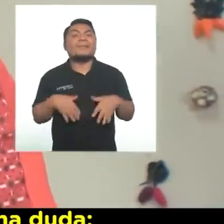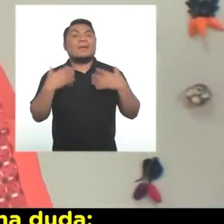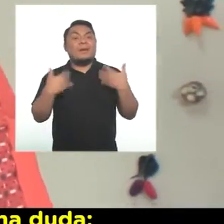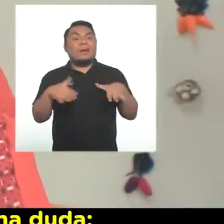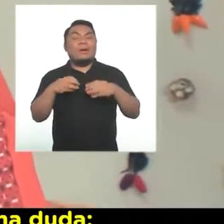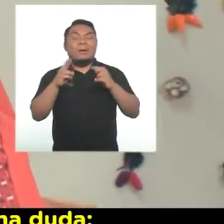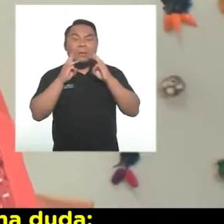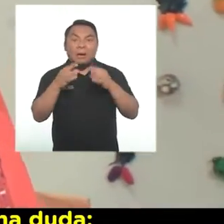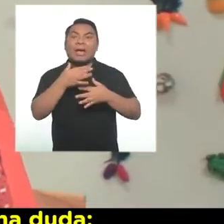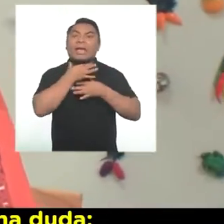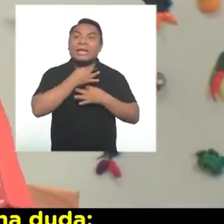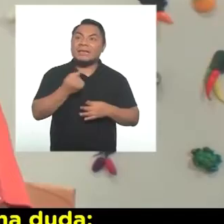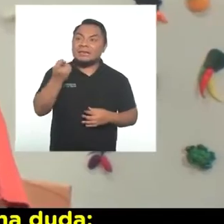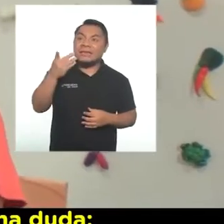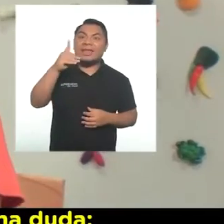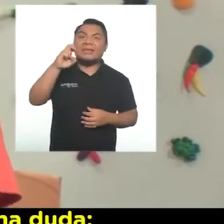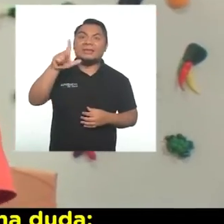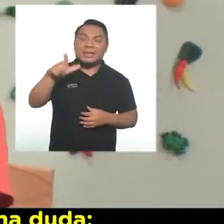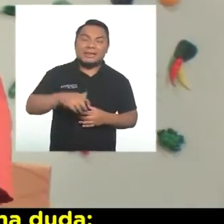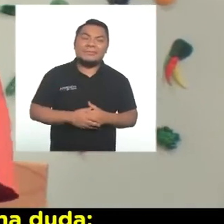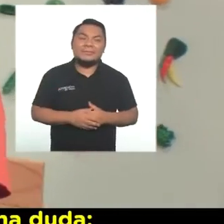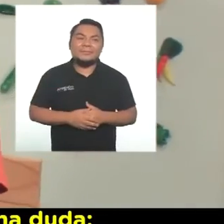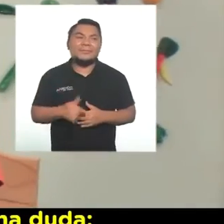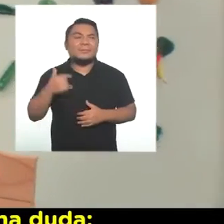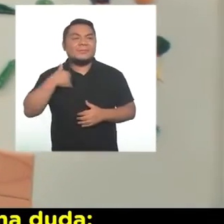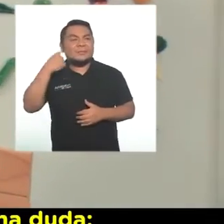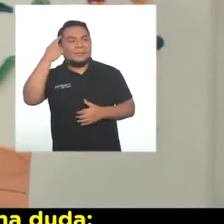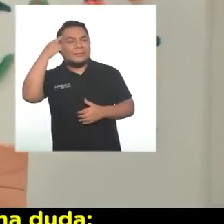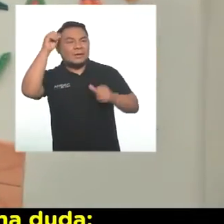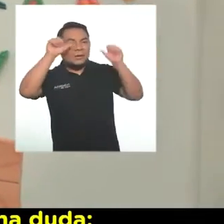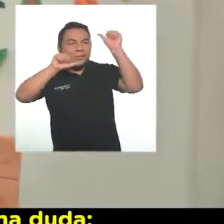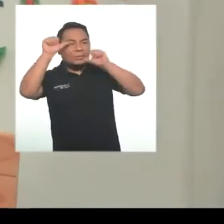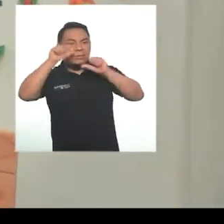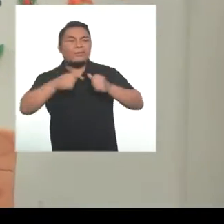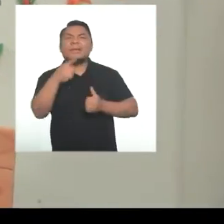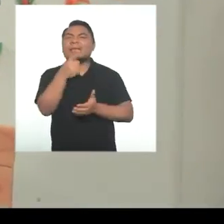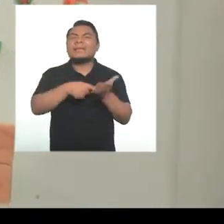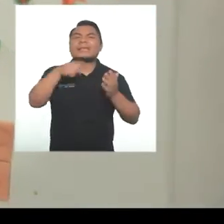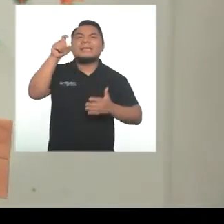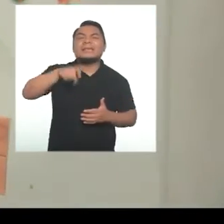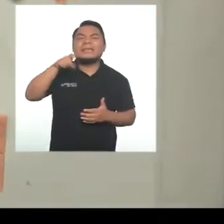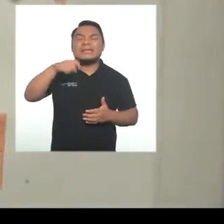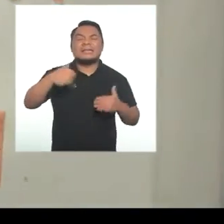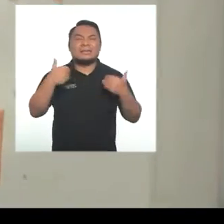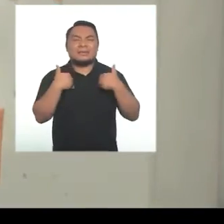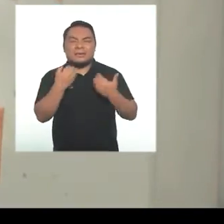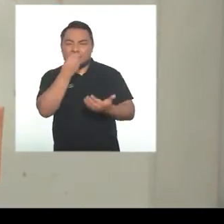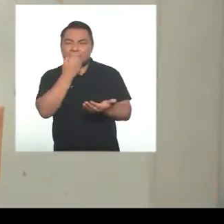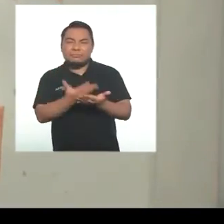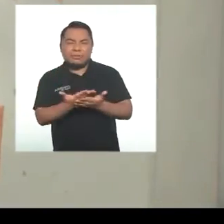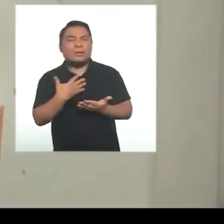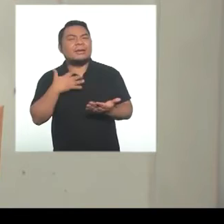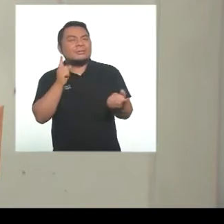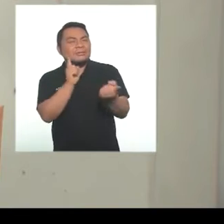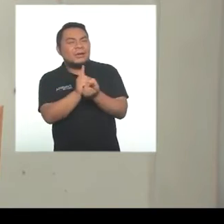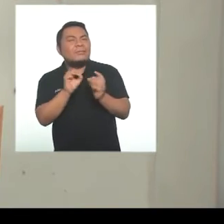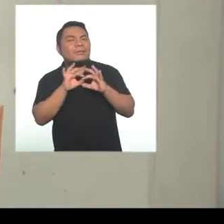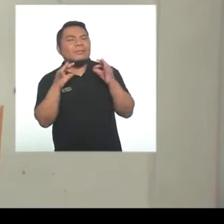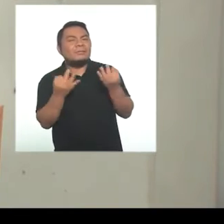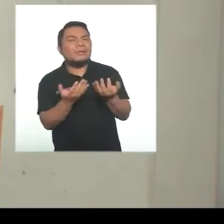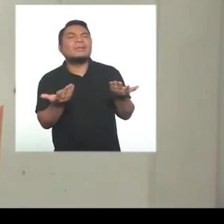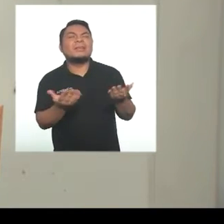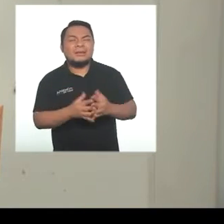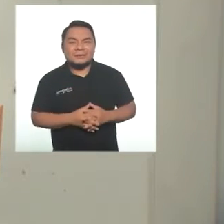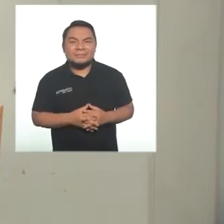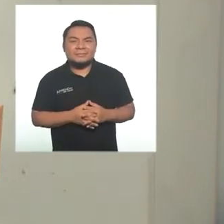¡Qué interesante, Daniel! Pero me queda una duda. ¿Qué necesito para tener buenas relaciones en mi